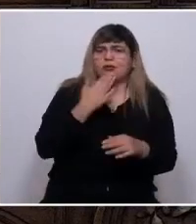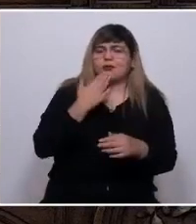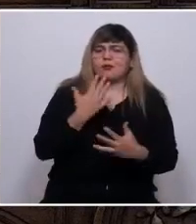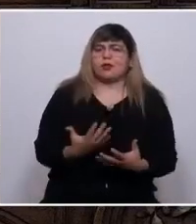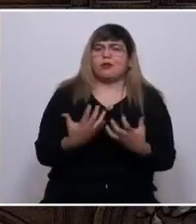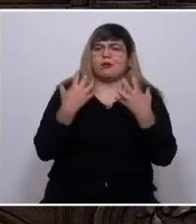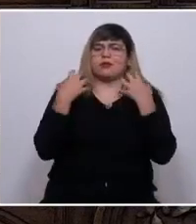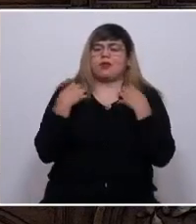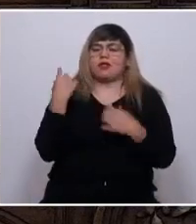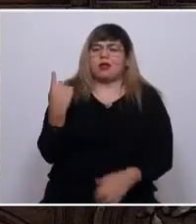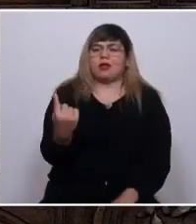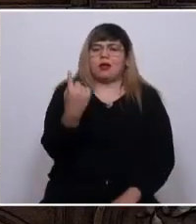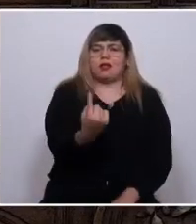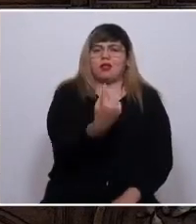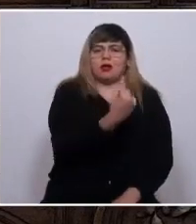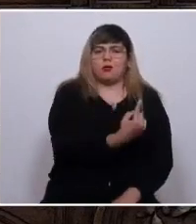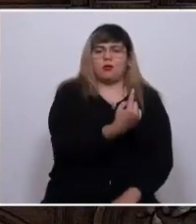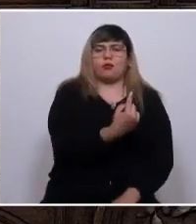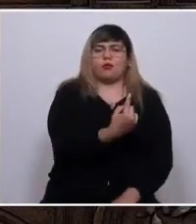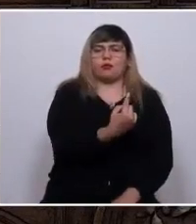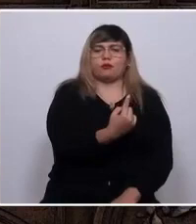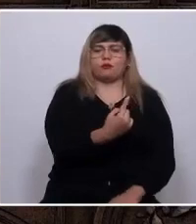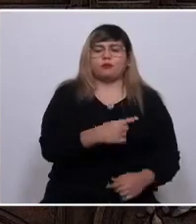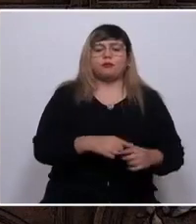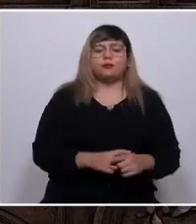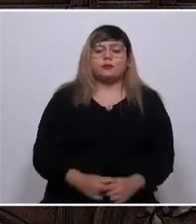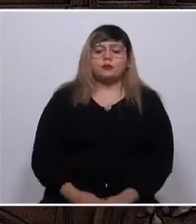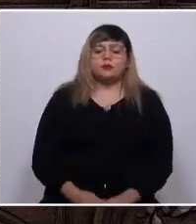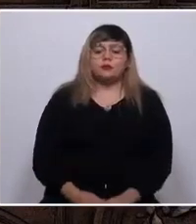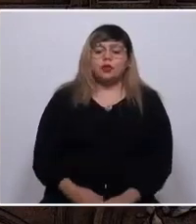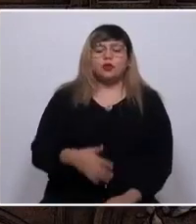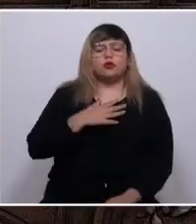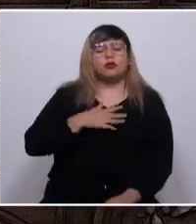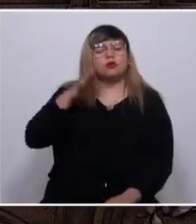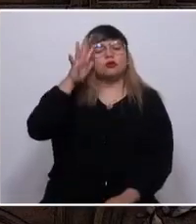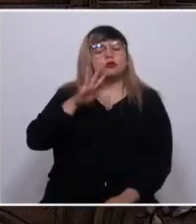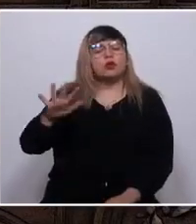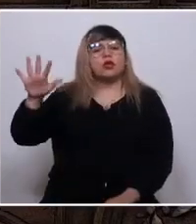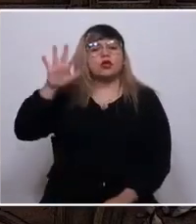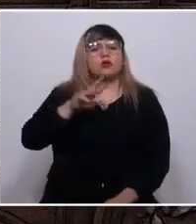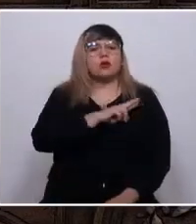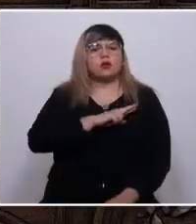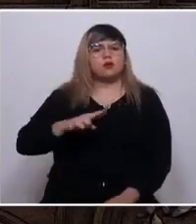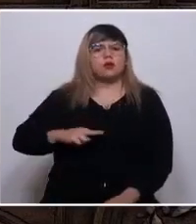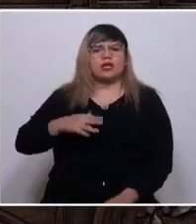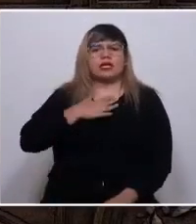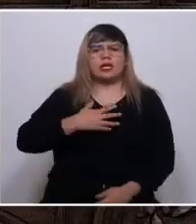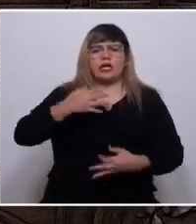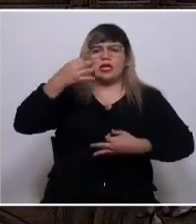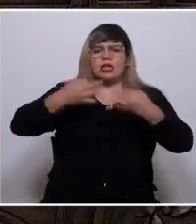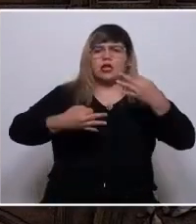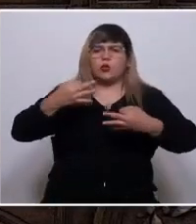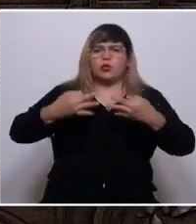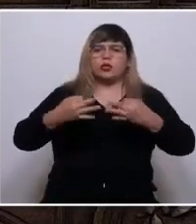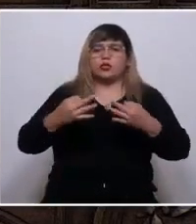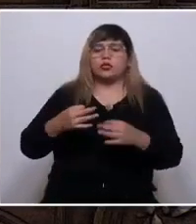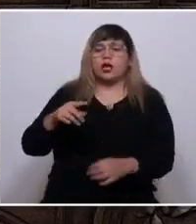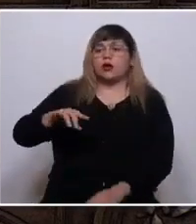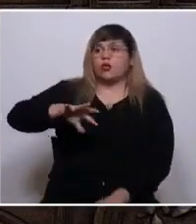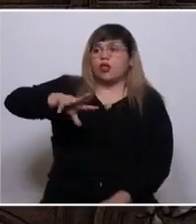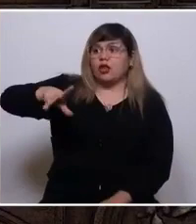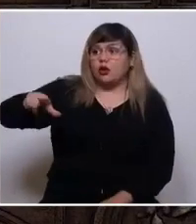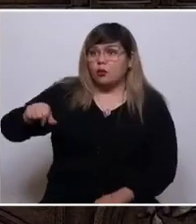individual e intergeneracional. Sueño con una república que busque la justicia, en donde el delincuente no valga más que la víctima,